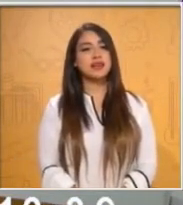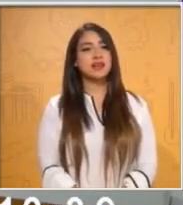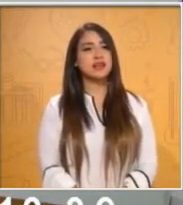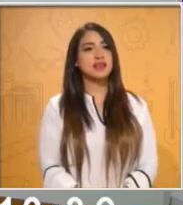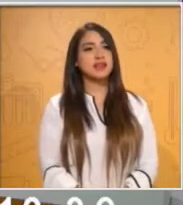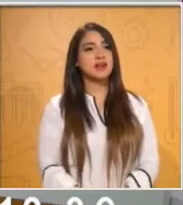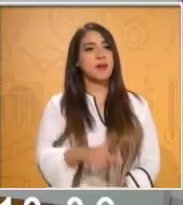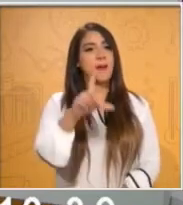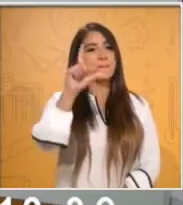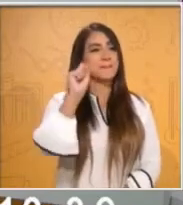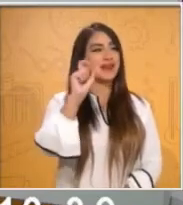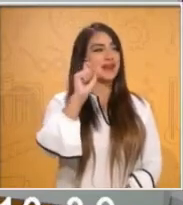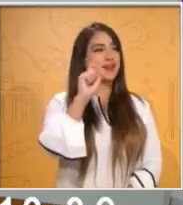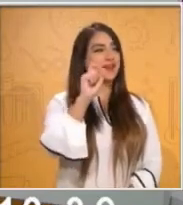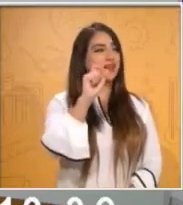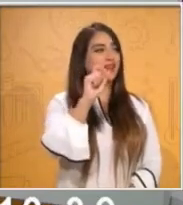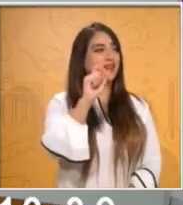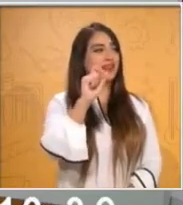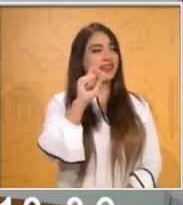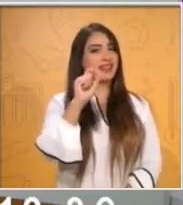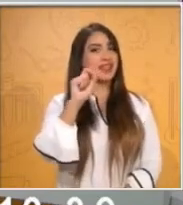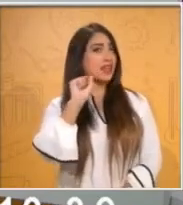20? ¿El 30?